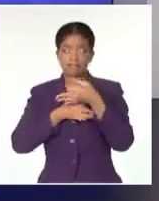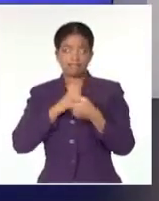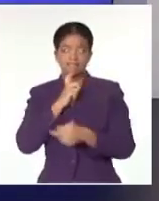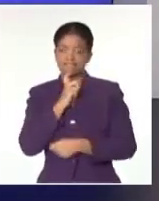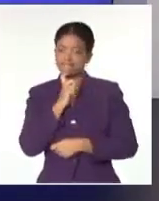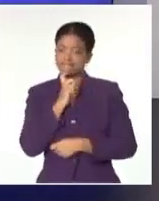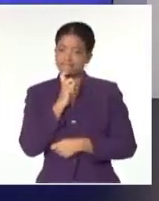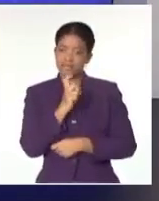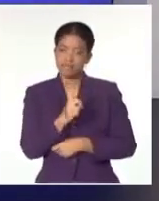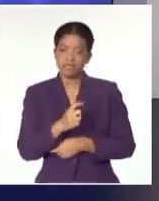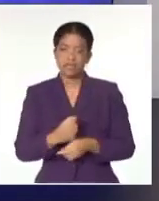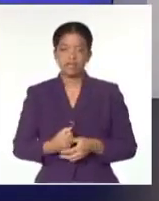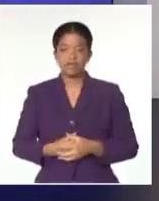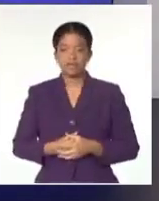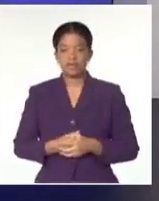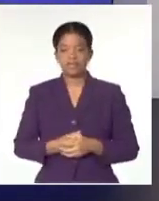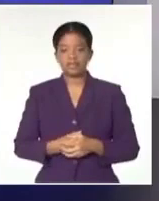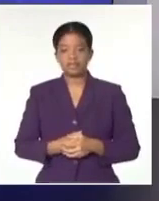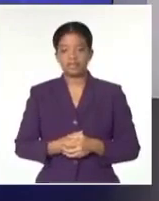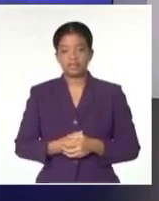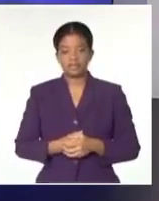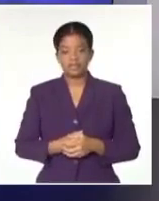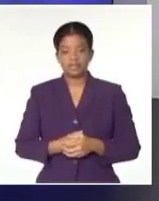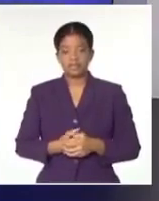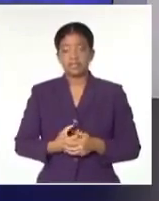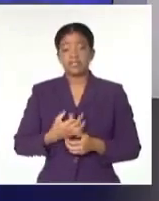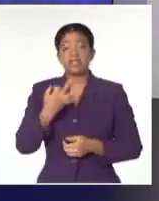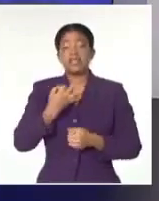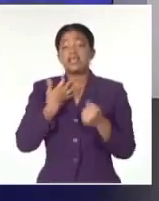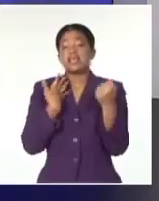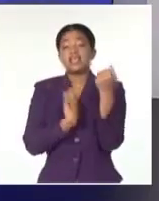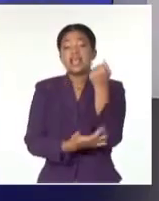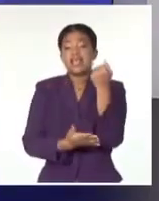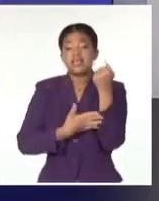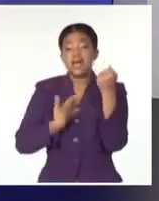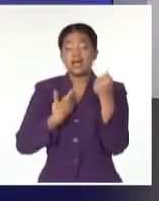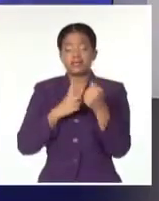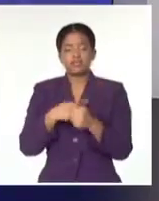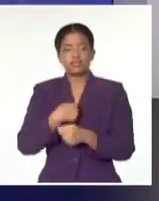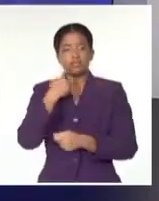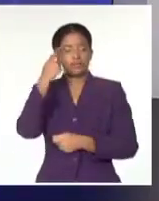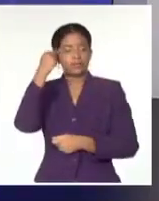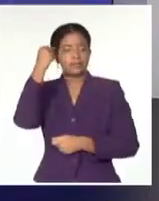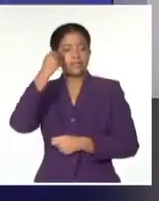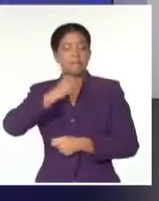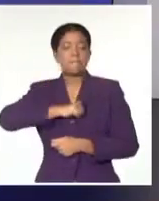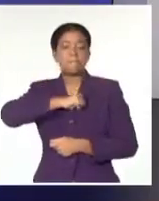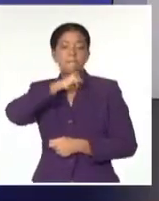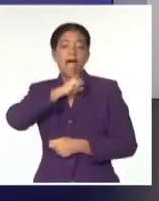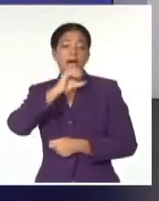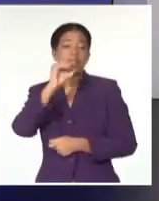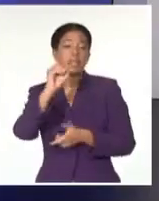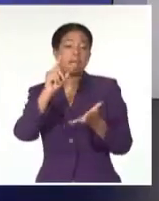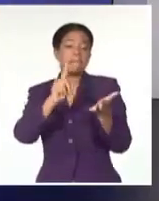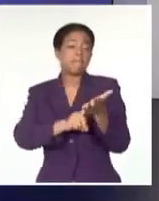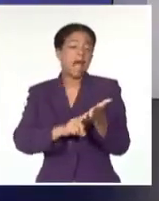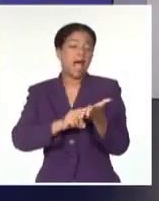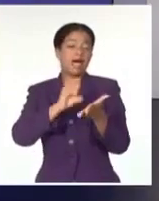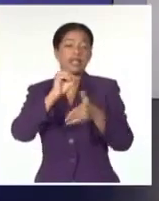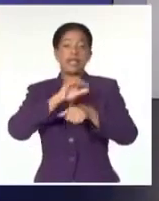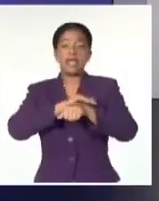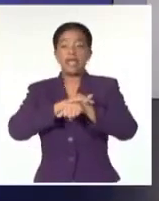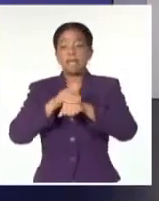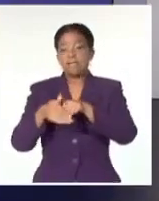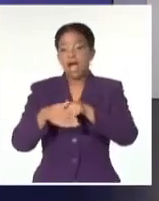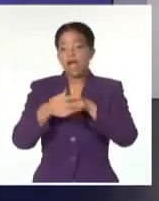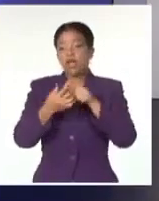dentro cualquiera de nosotros. En realidad no podríamos siquiera imaginar lo que siente una madre, un padre, un hermano, lo que siente un hijo